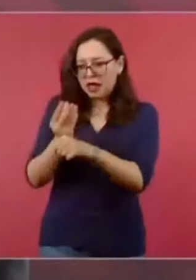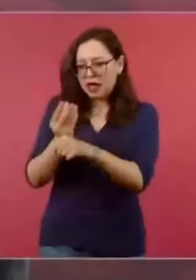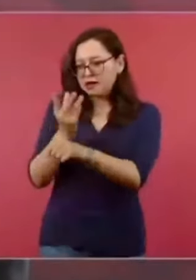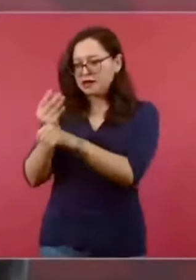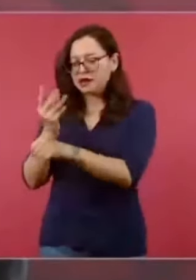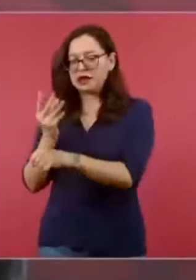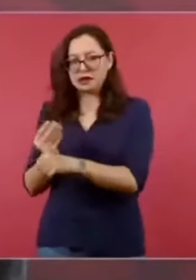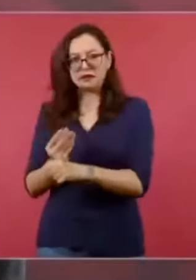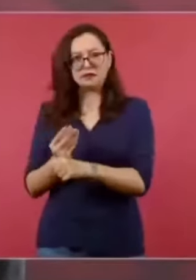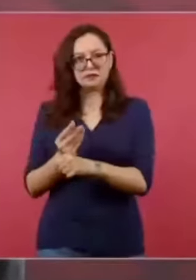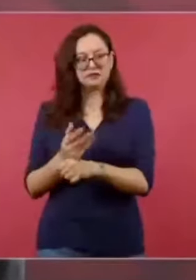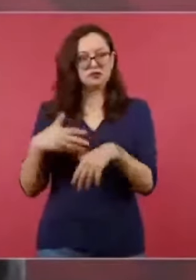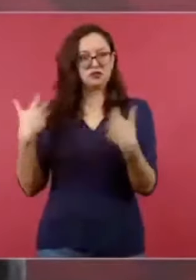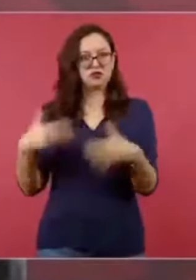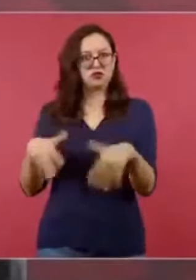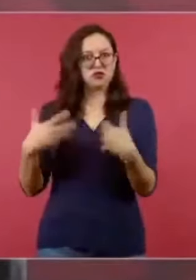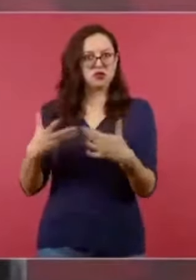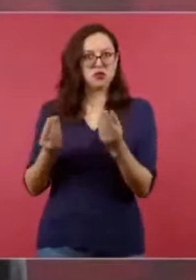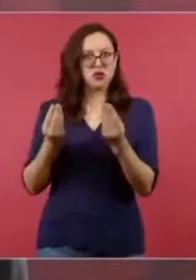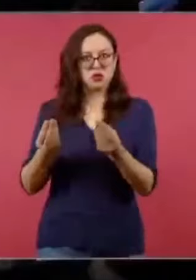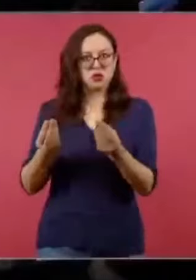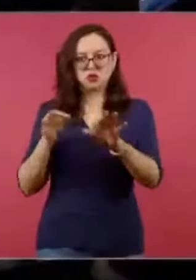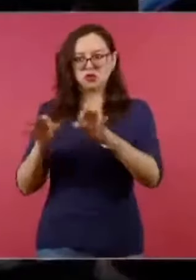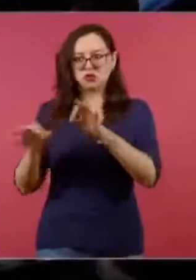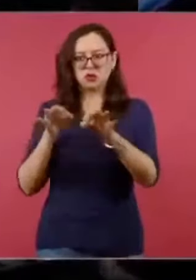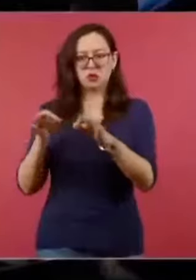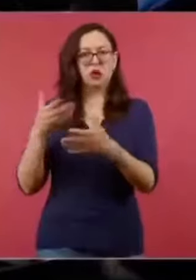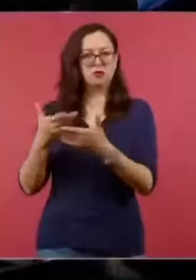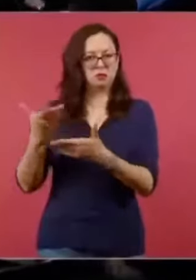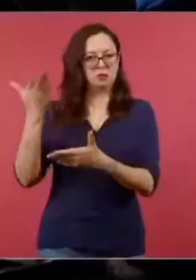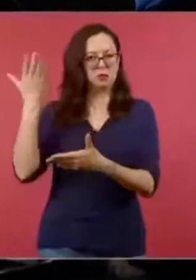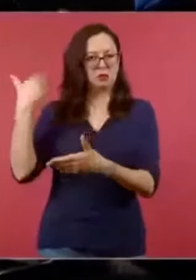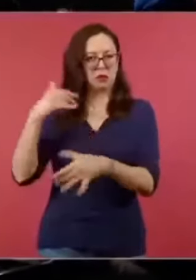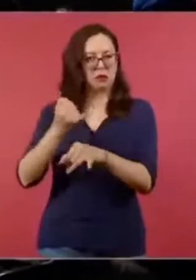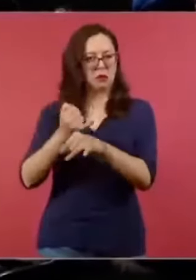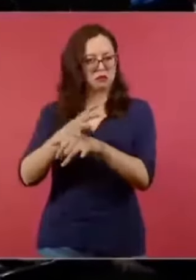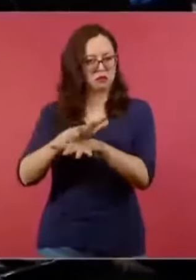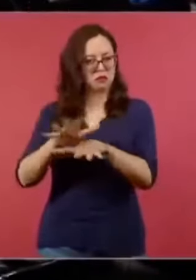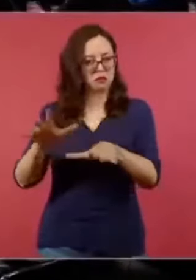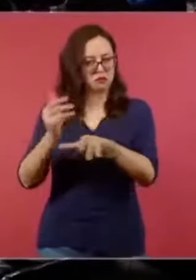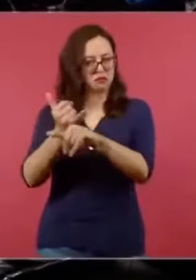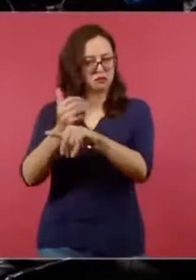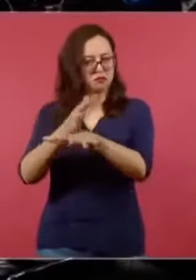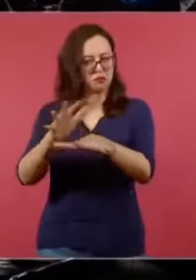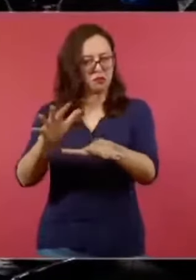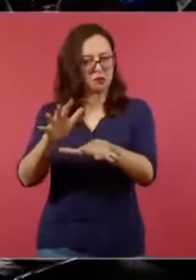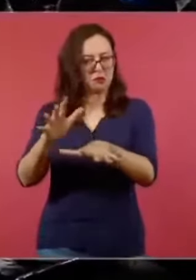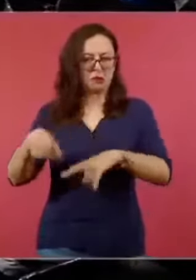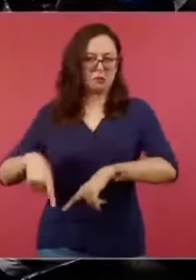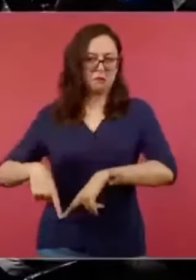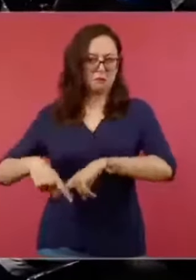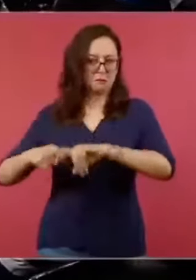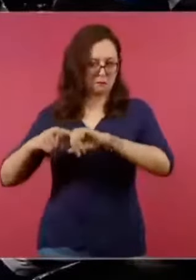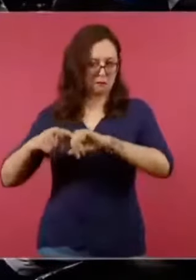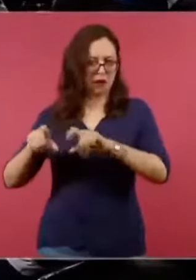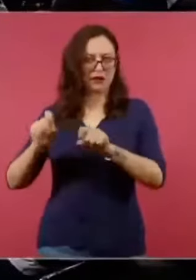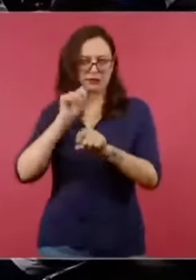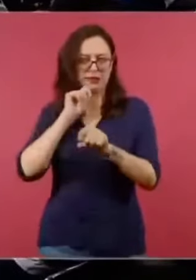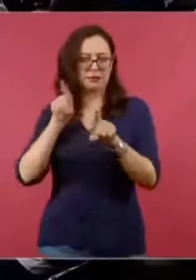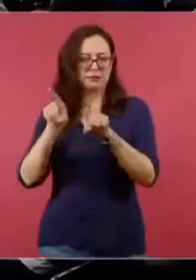de la región de la nación maya,